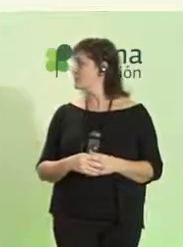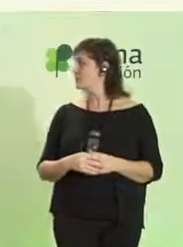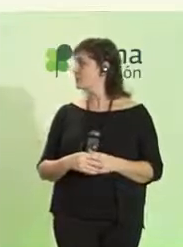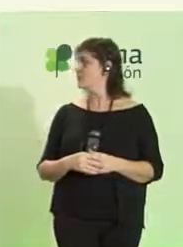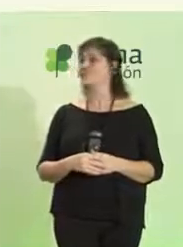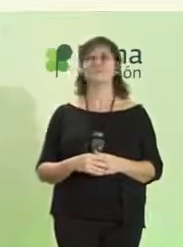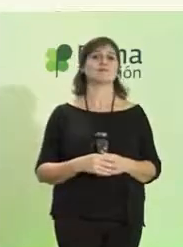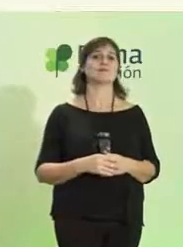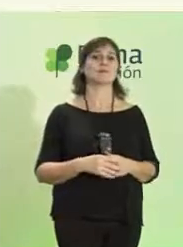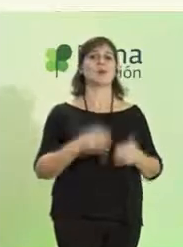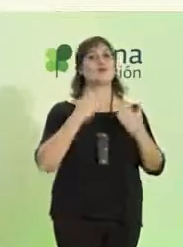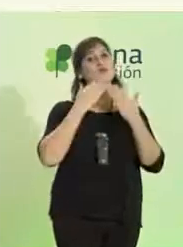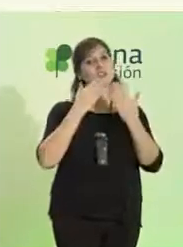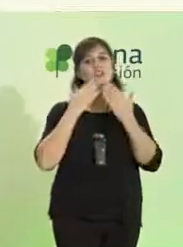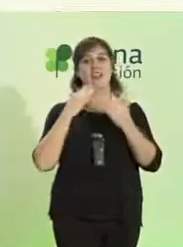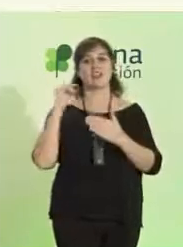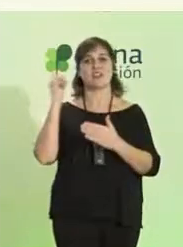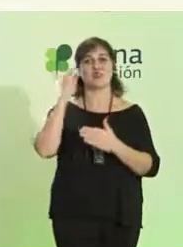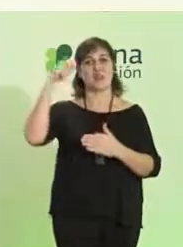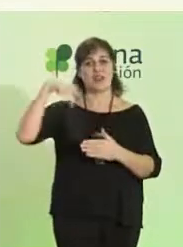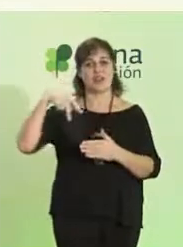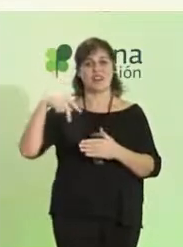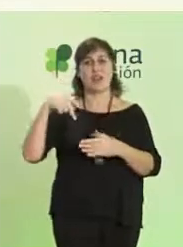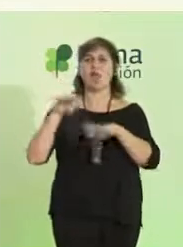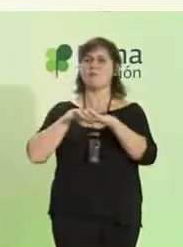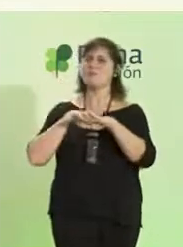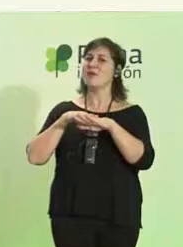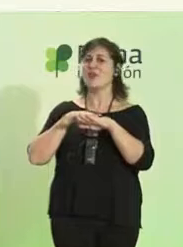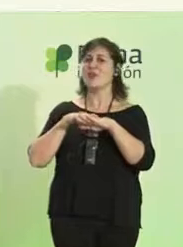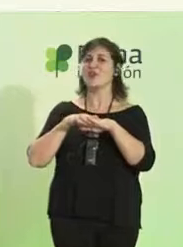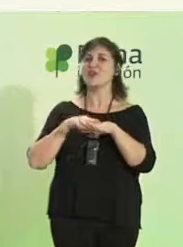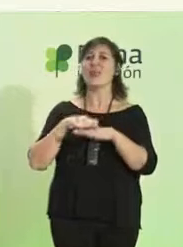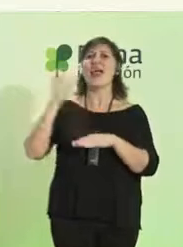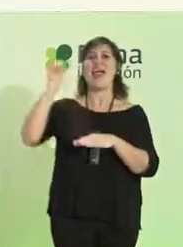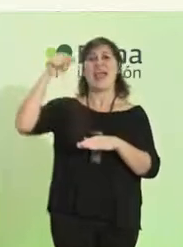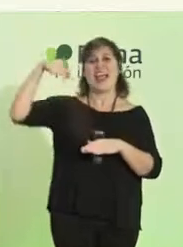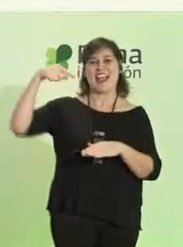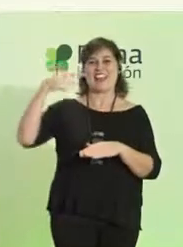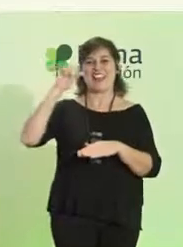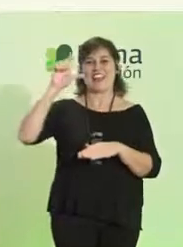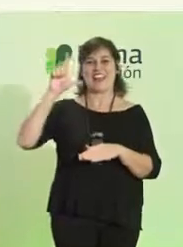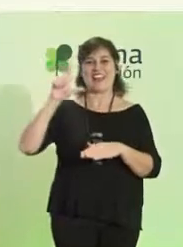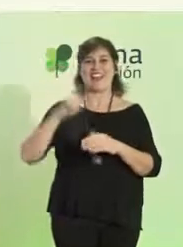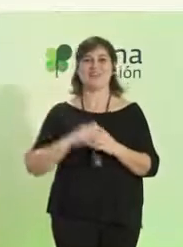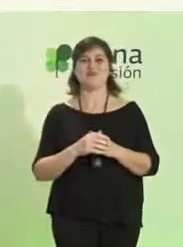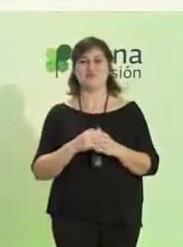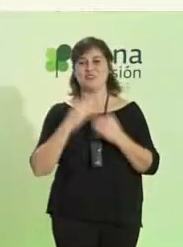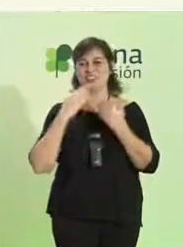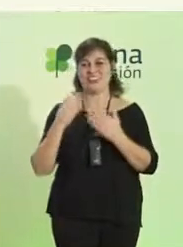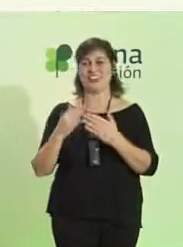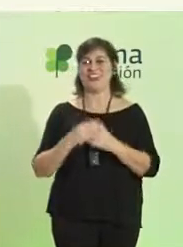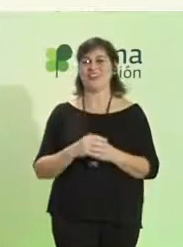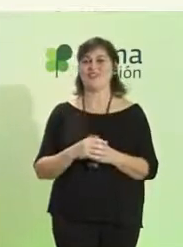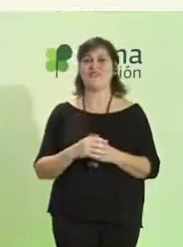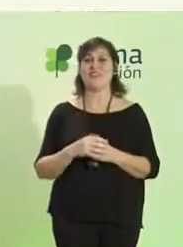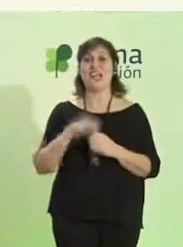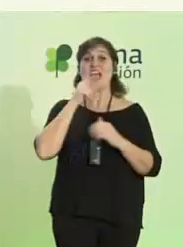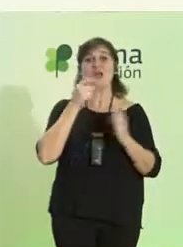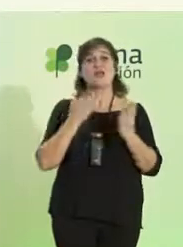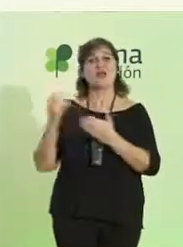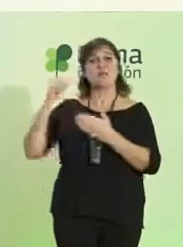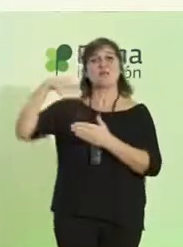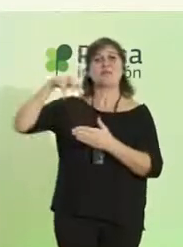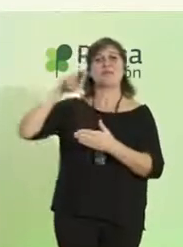Muchas gracias, Juan. Perdón, muchas gracias, Ángel. Ahora os pasamos con Maribel